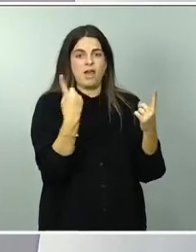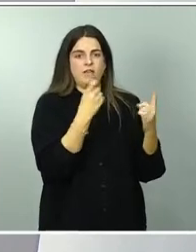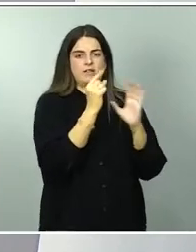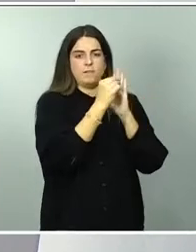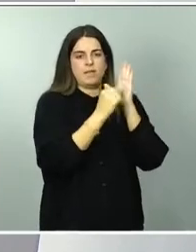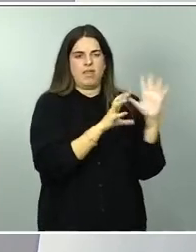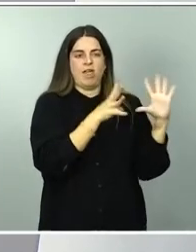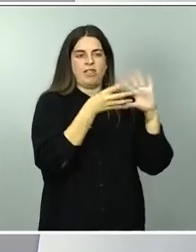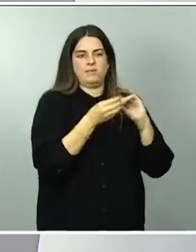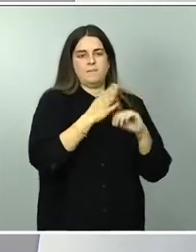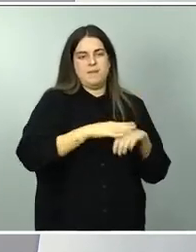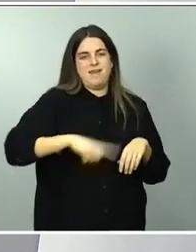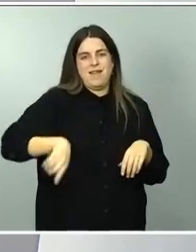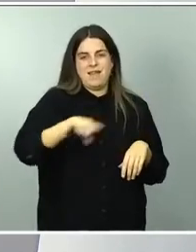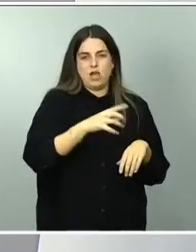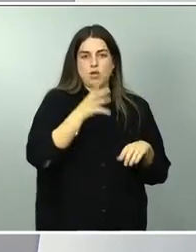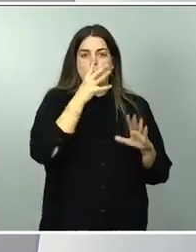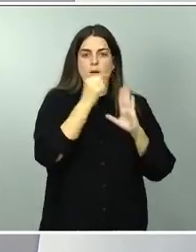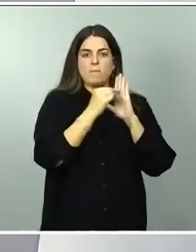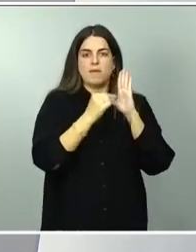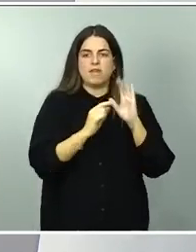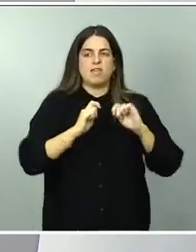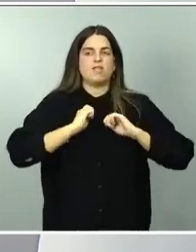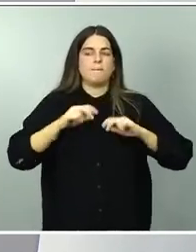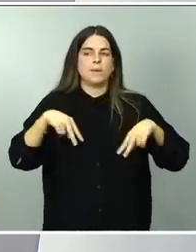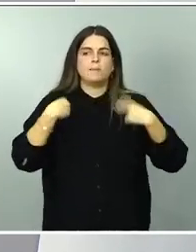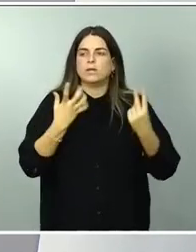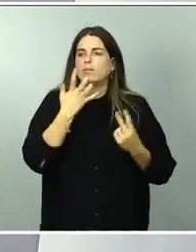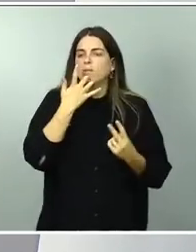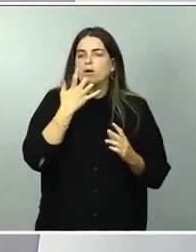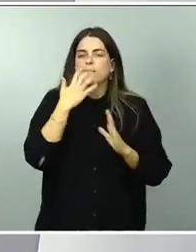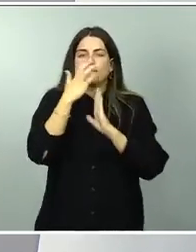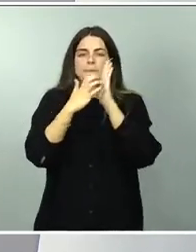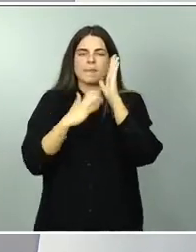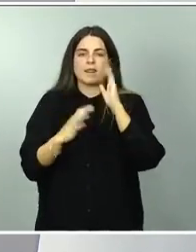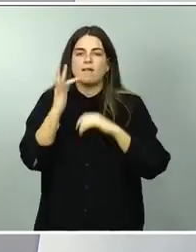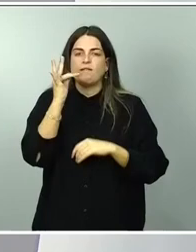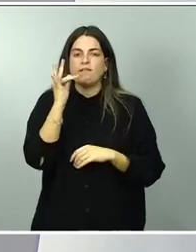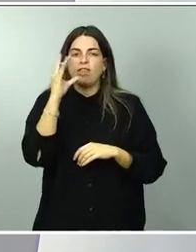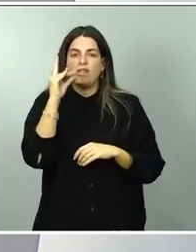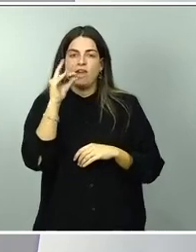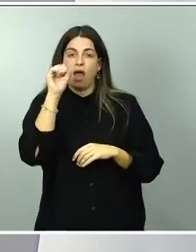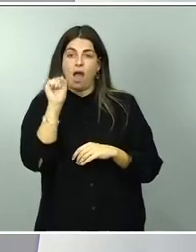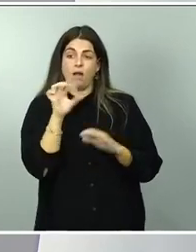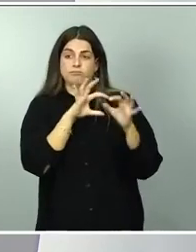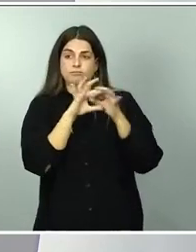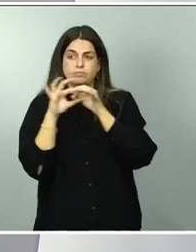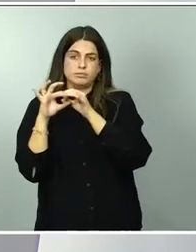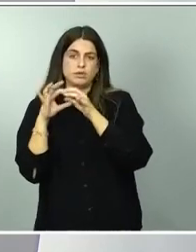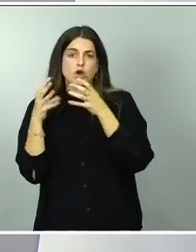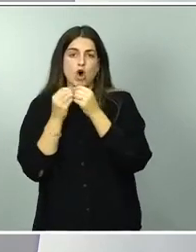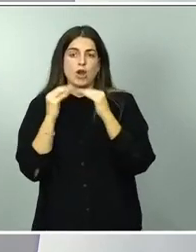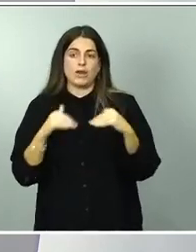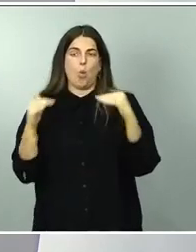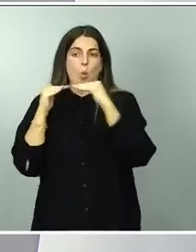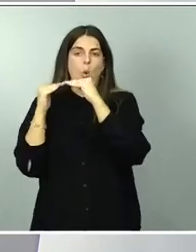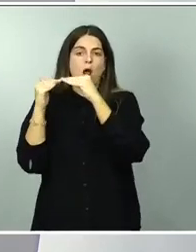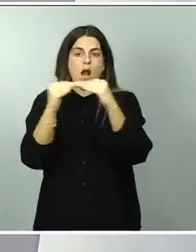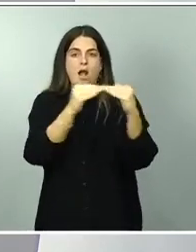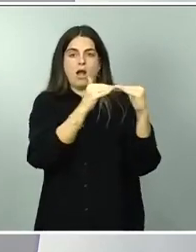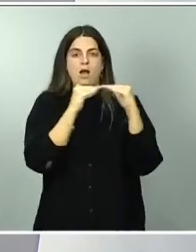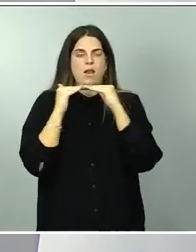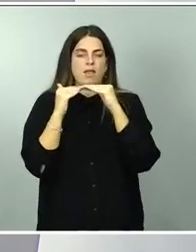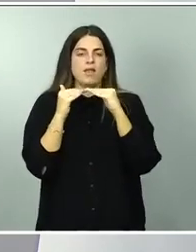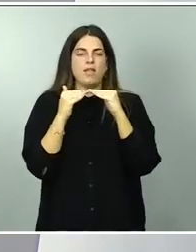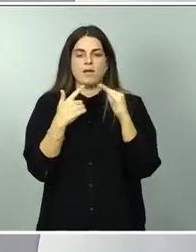permitiendo que, por ejemplo, en el último informe de FEDEA, en relación con la igualdad, se sostenga que